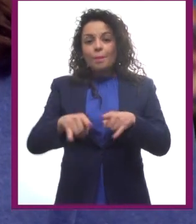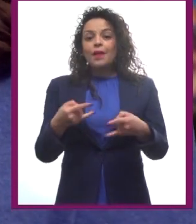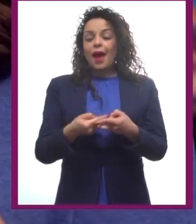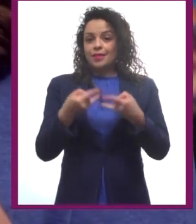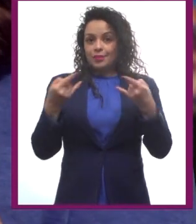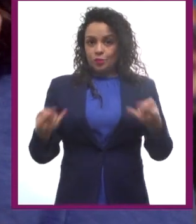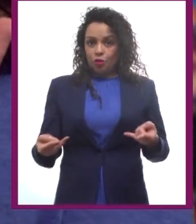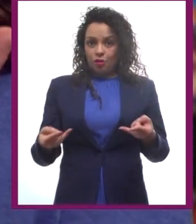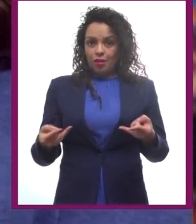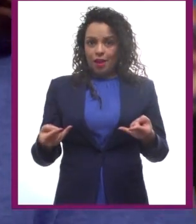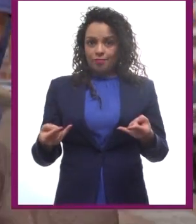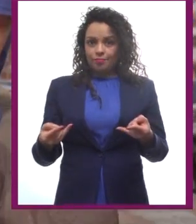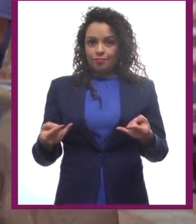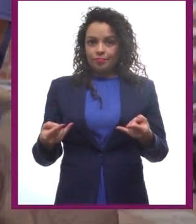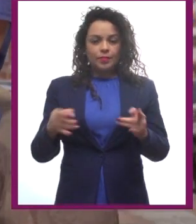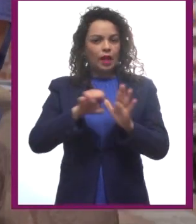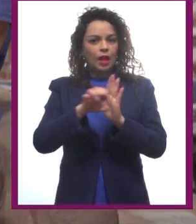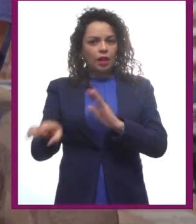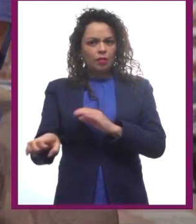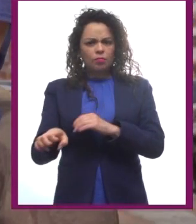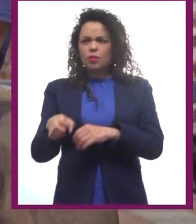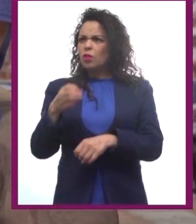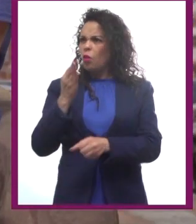este caso es... Verona.